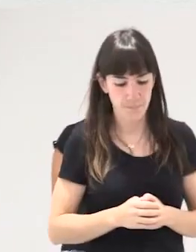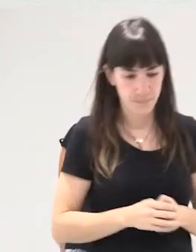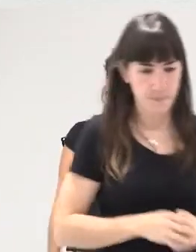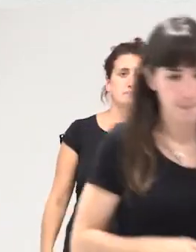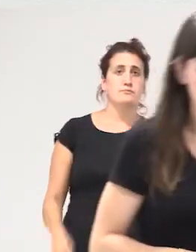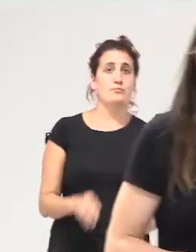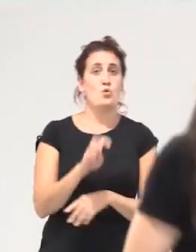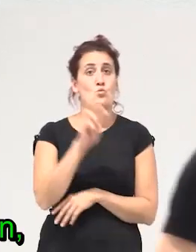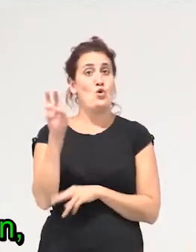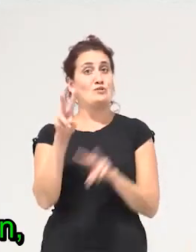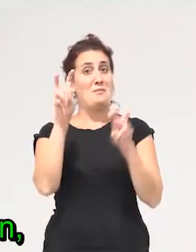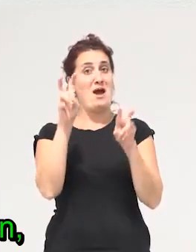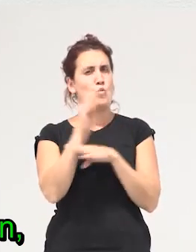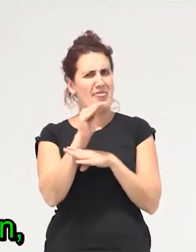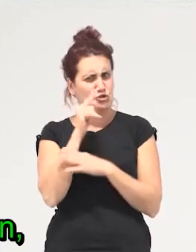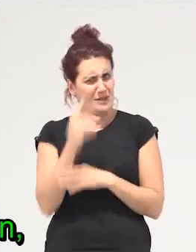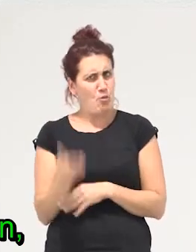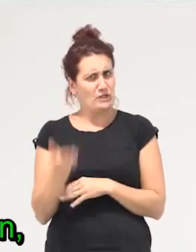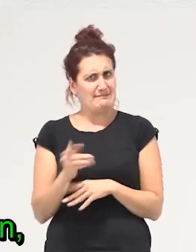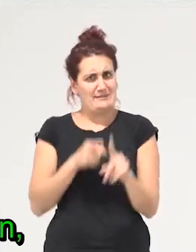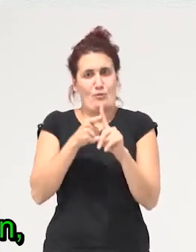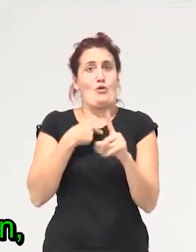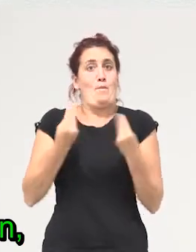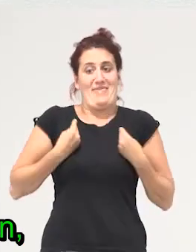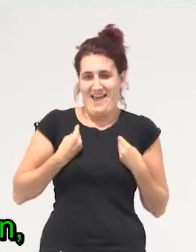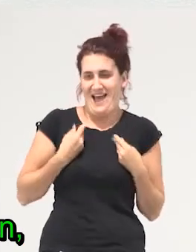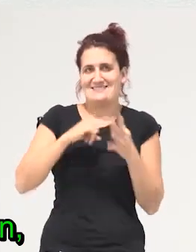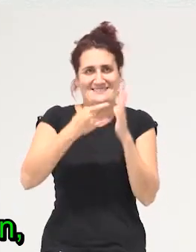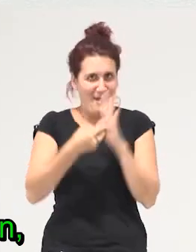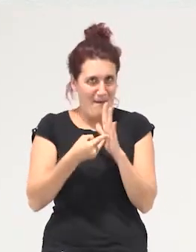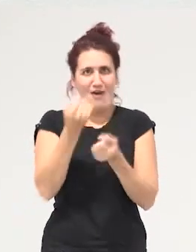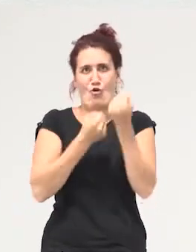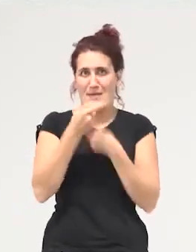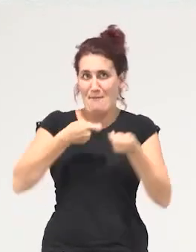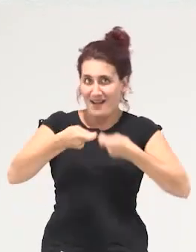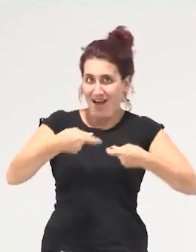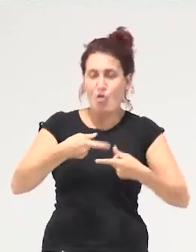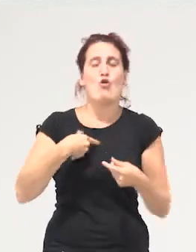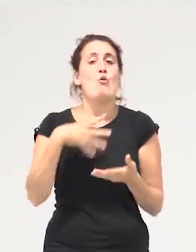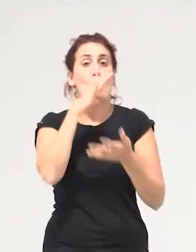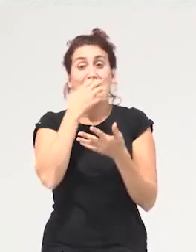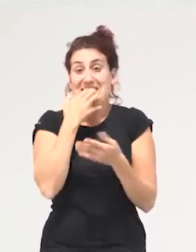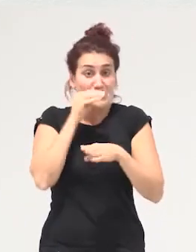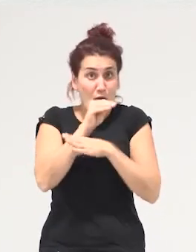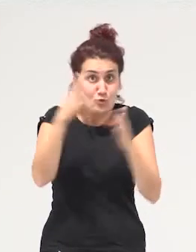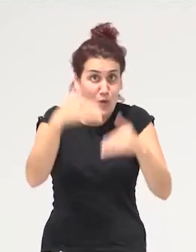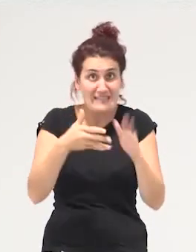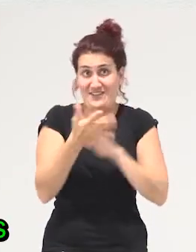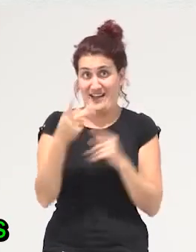imprescindibles para la vida para el sistema para la economía de mercado también porque sin los cuidados no hay mano de obra